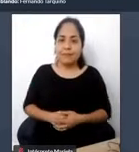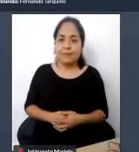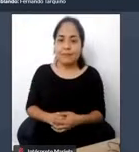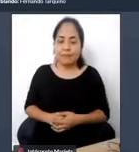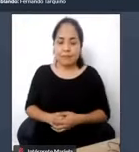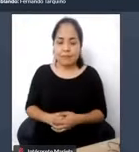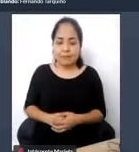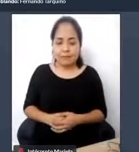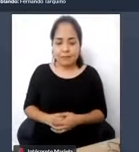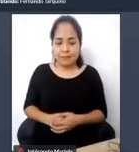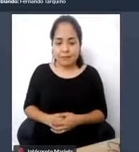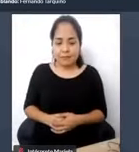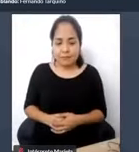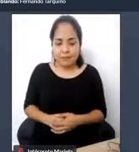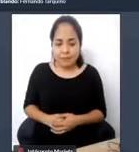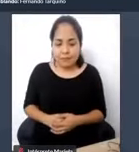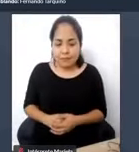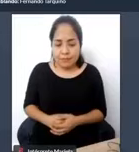bueno